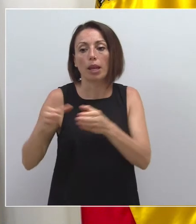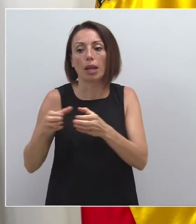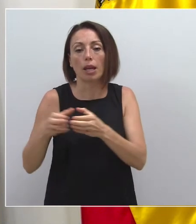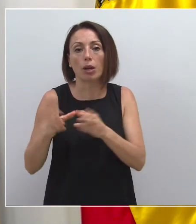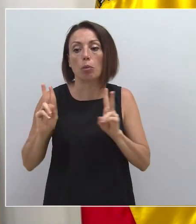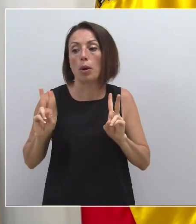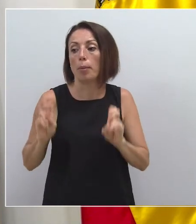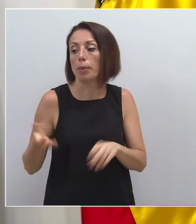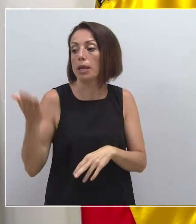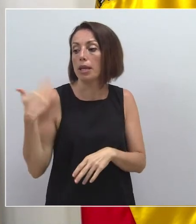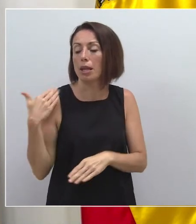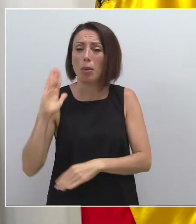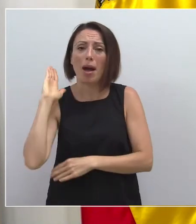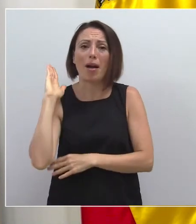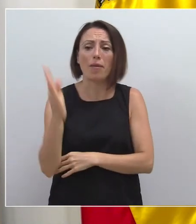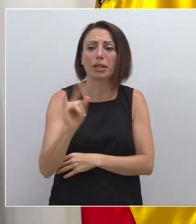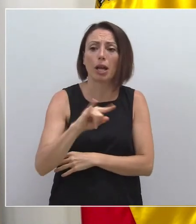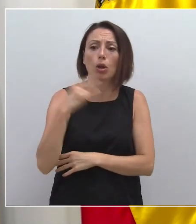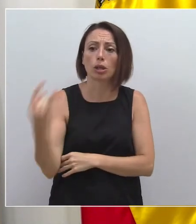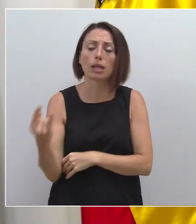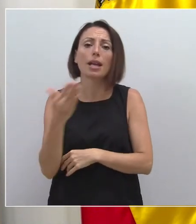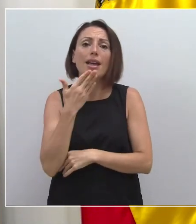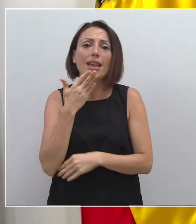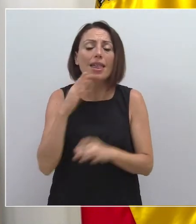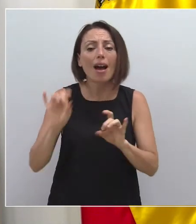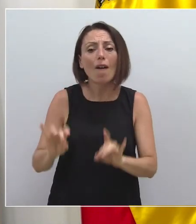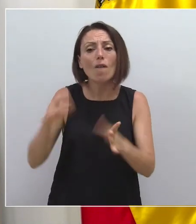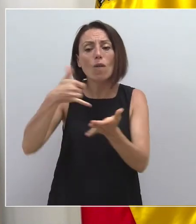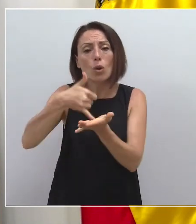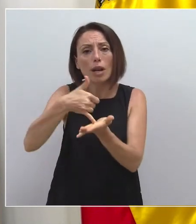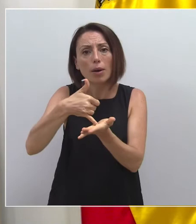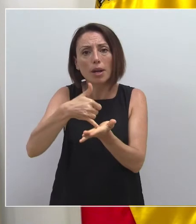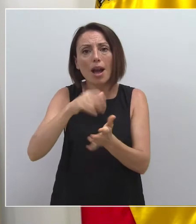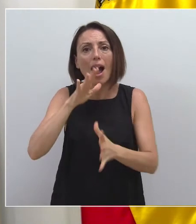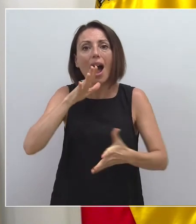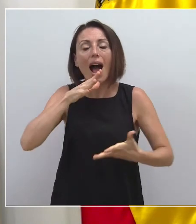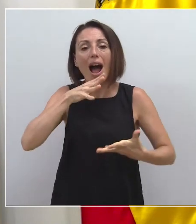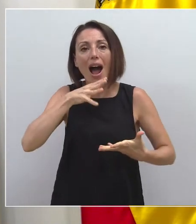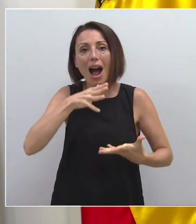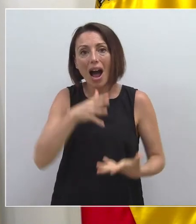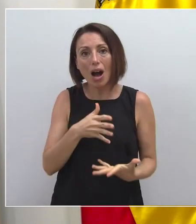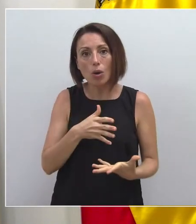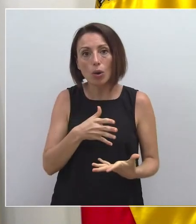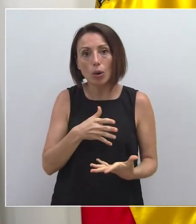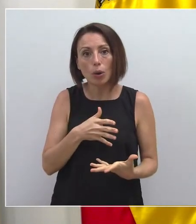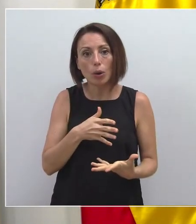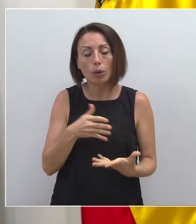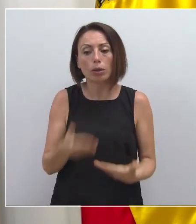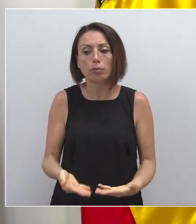pandemia se vio más afectado por edad y vulnerabilidad, digamos que está actuando muy